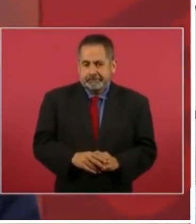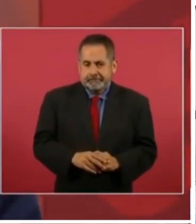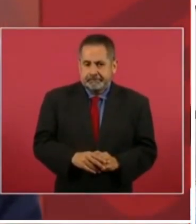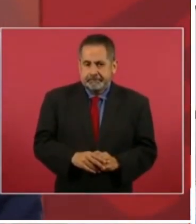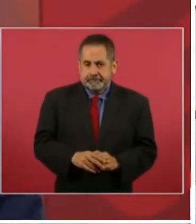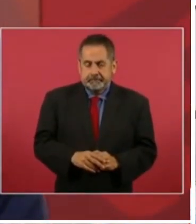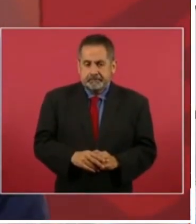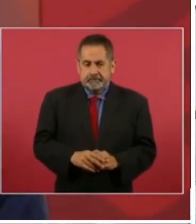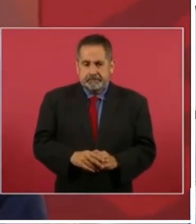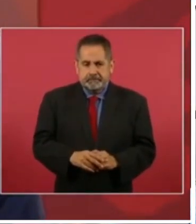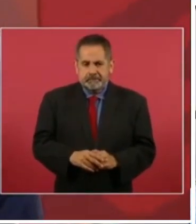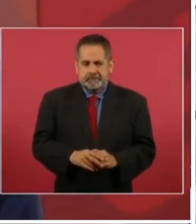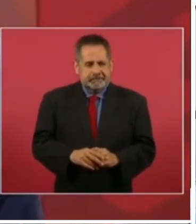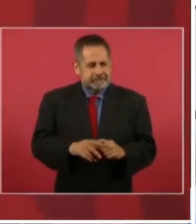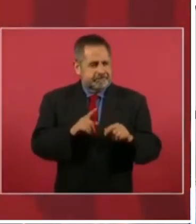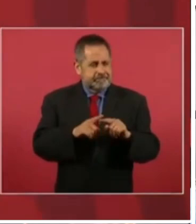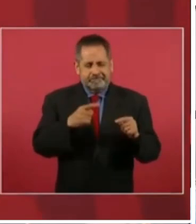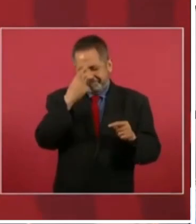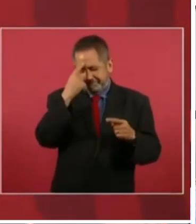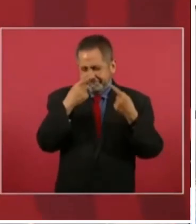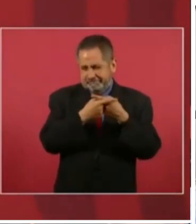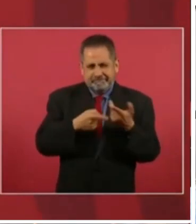Aunque parezca un contrasentido.